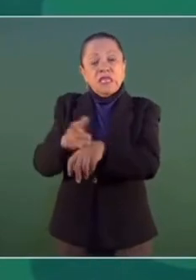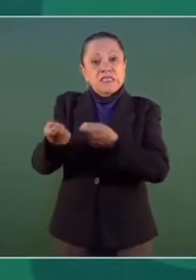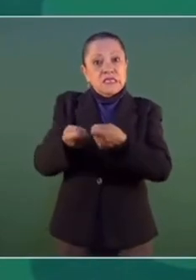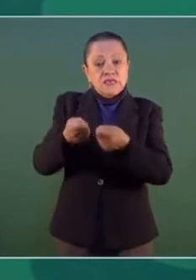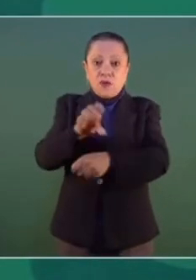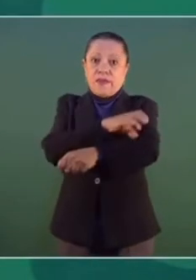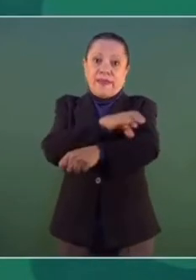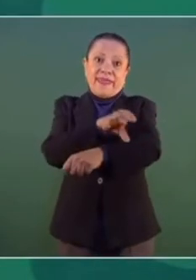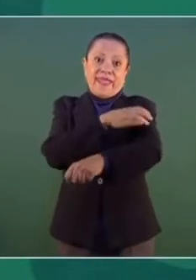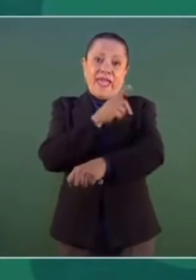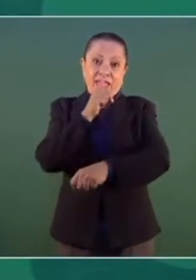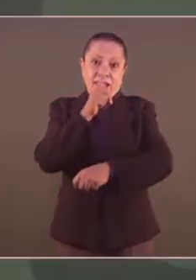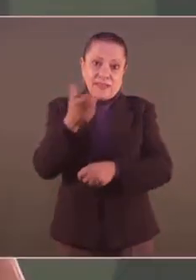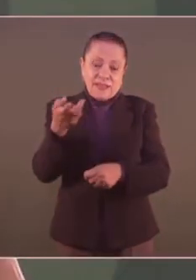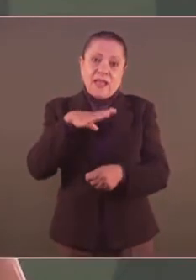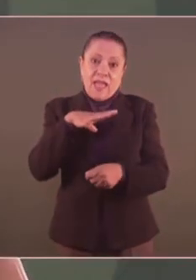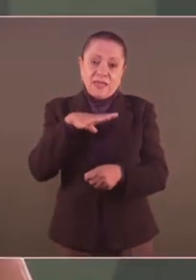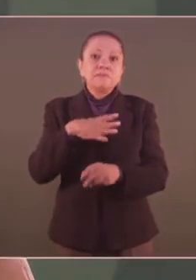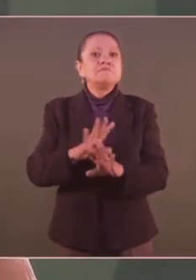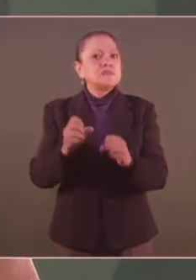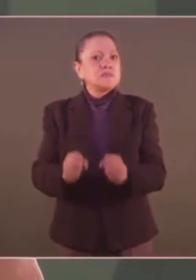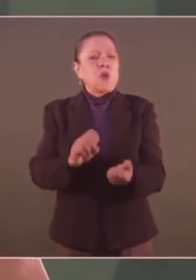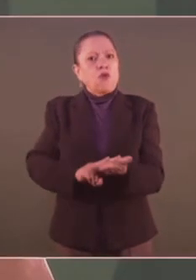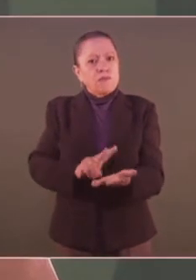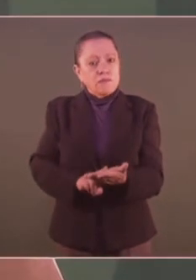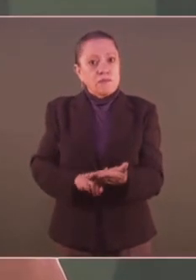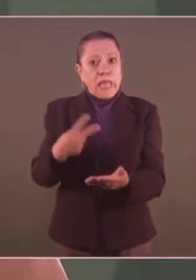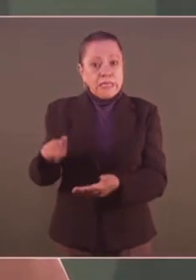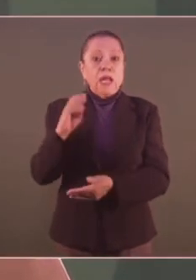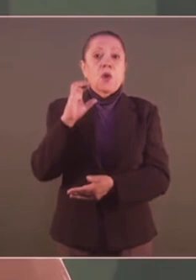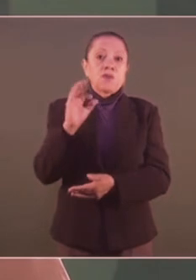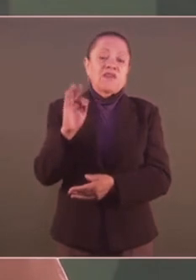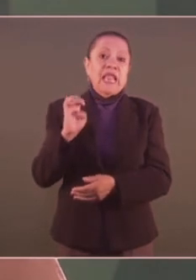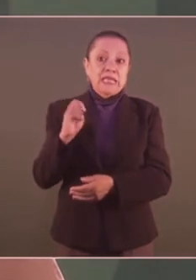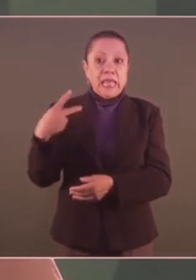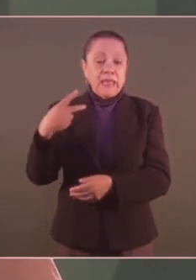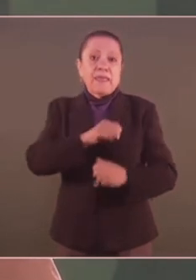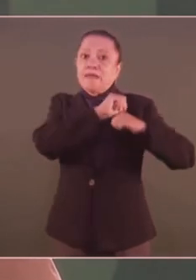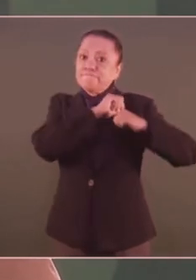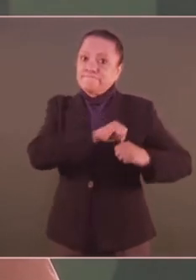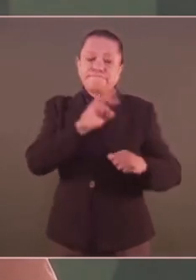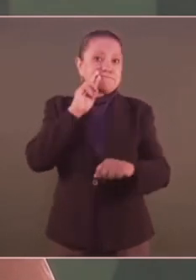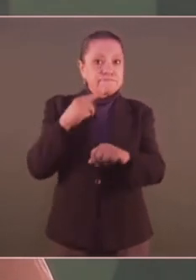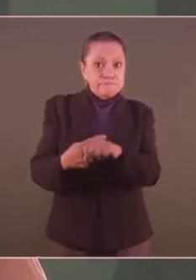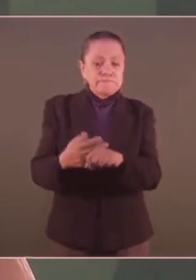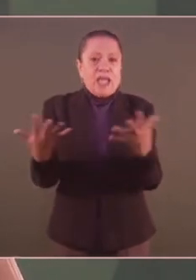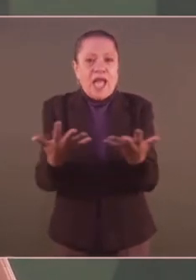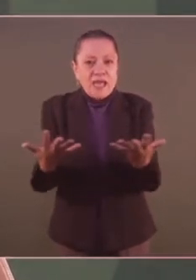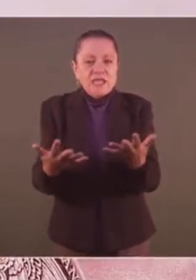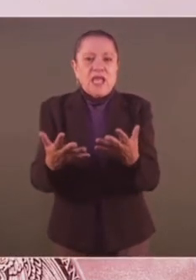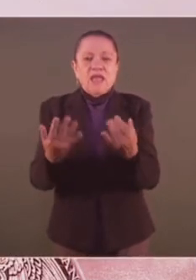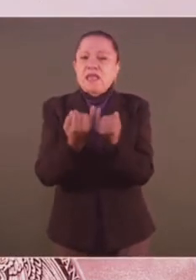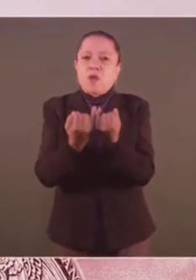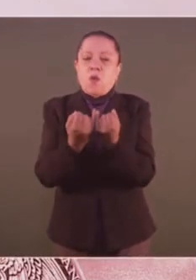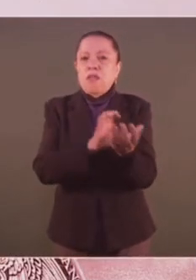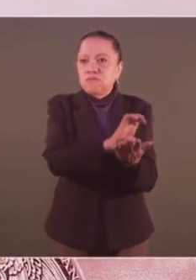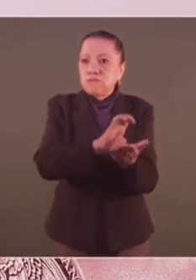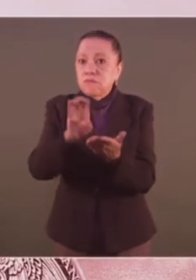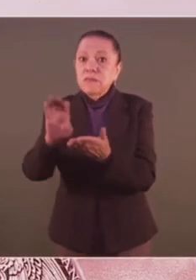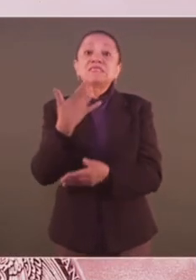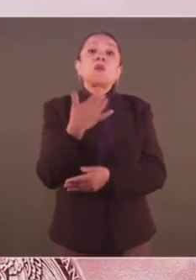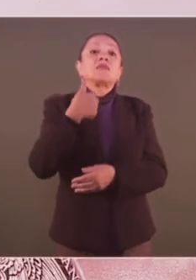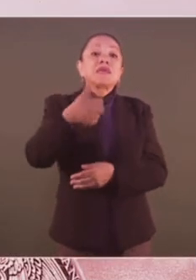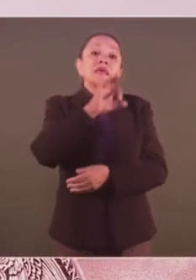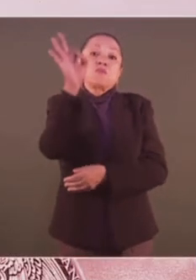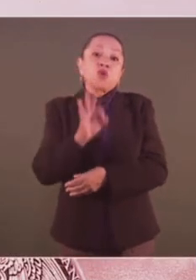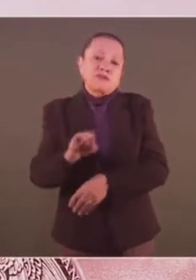de la energía eléctrica que se produce. Se garantiza que cuando menos la Comisión Federal de Electricidad será la encargada de producir y despachar el 56 por ciento de la energía